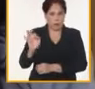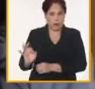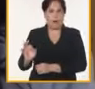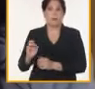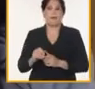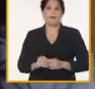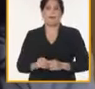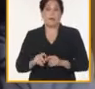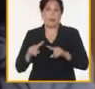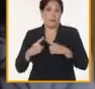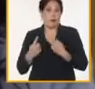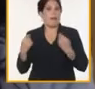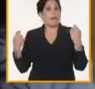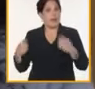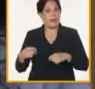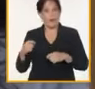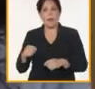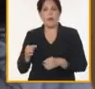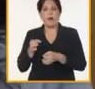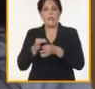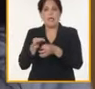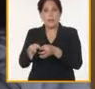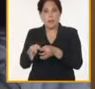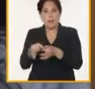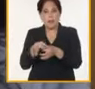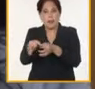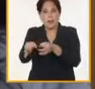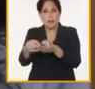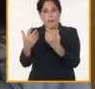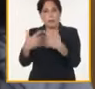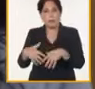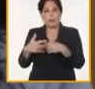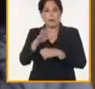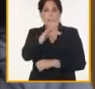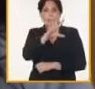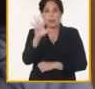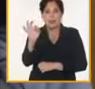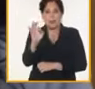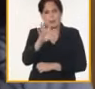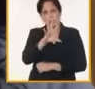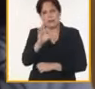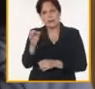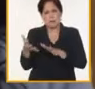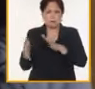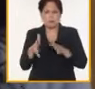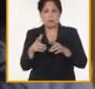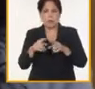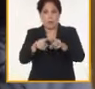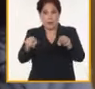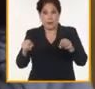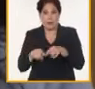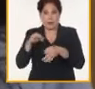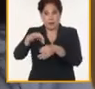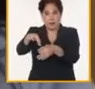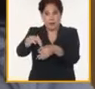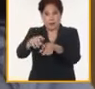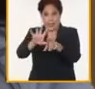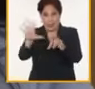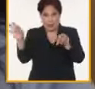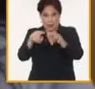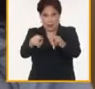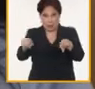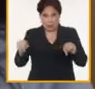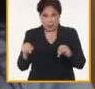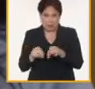que es que tenemos también las semillas básicas para producir 500, para sembrar 500 hectáreas